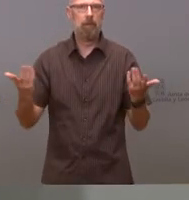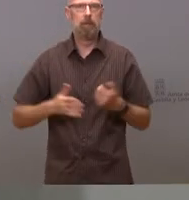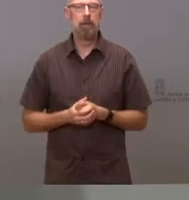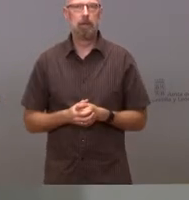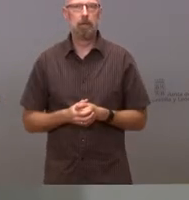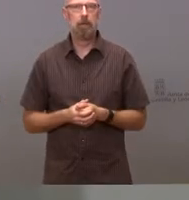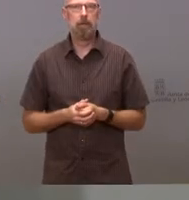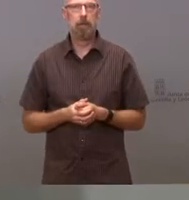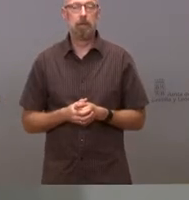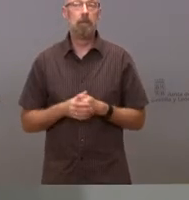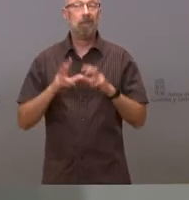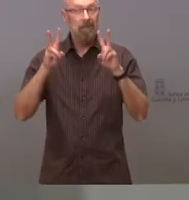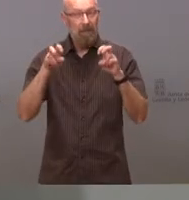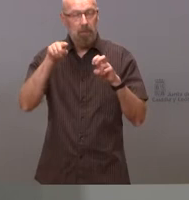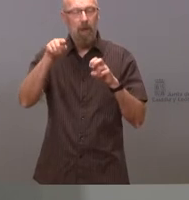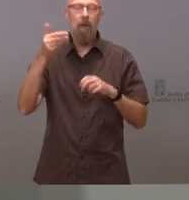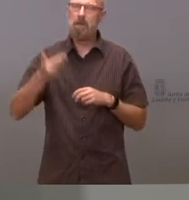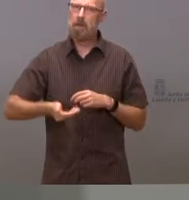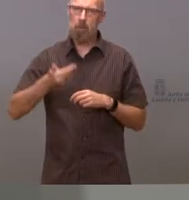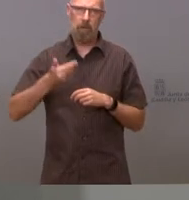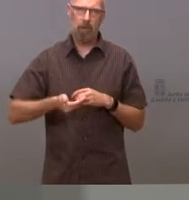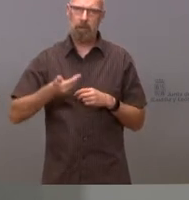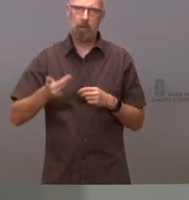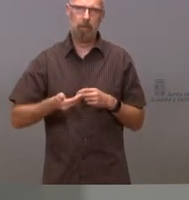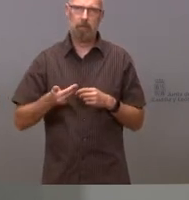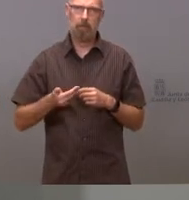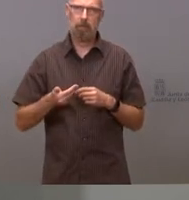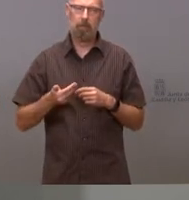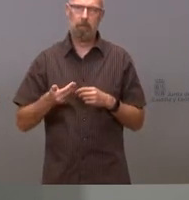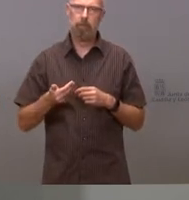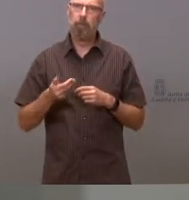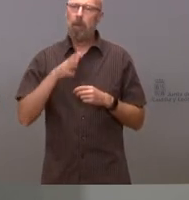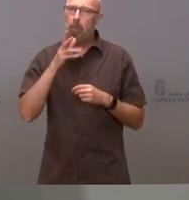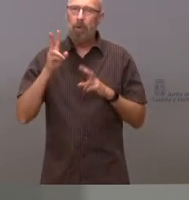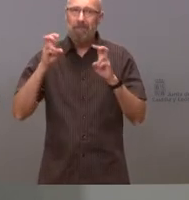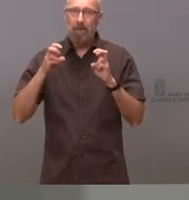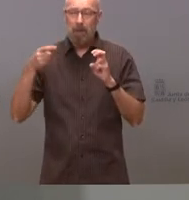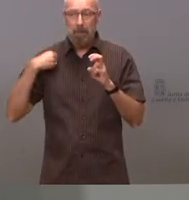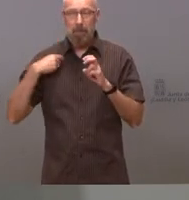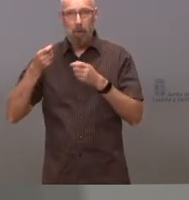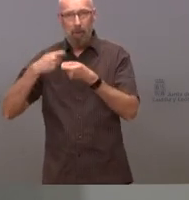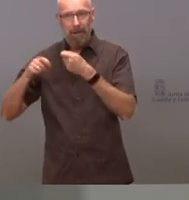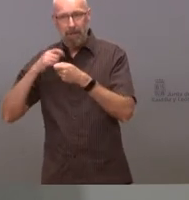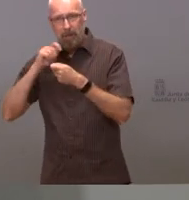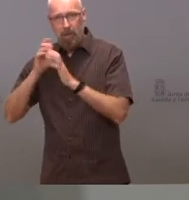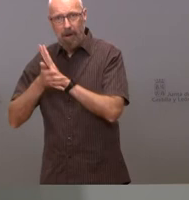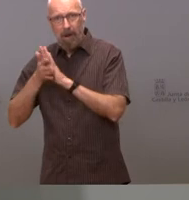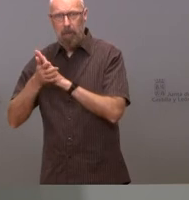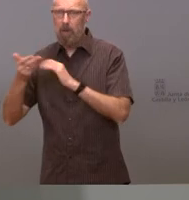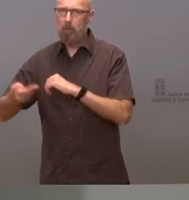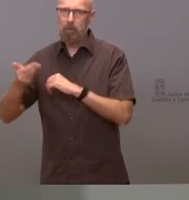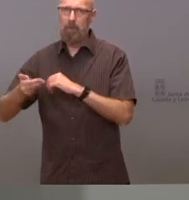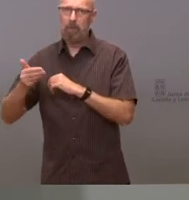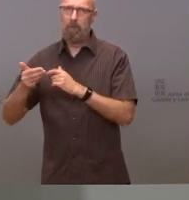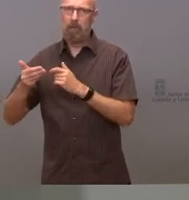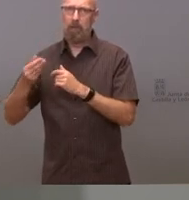y eso es un asunto muy importante en una operación que es muy importante y que los ciudadanos de la comunidad